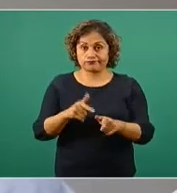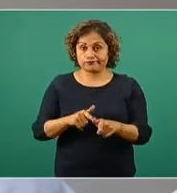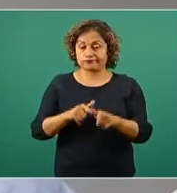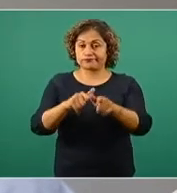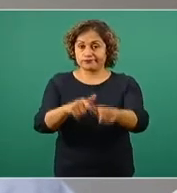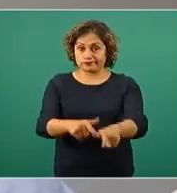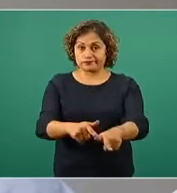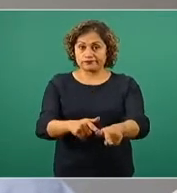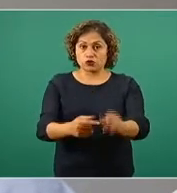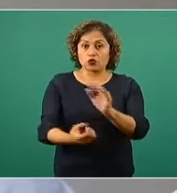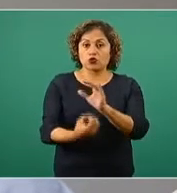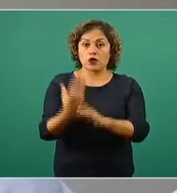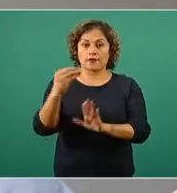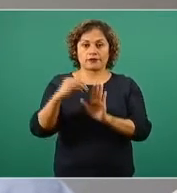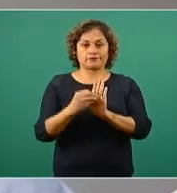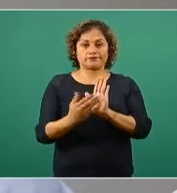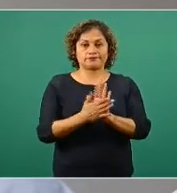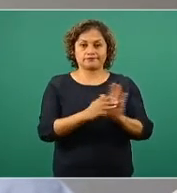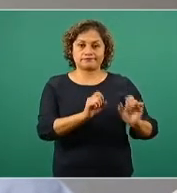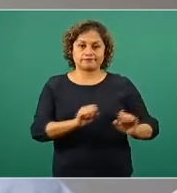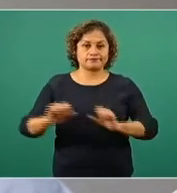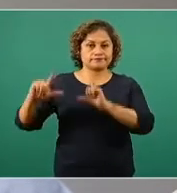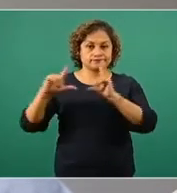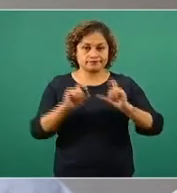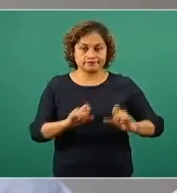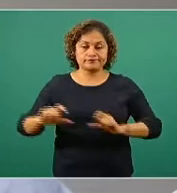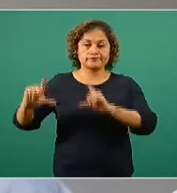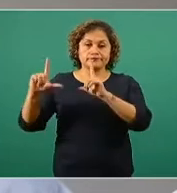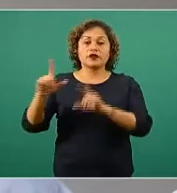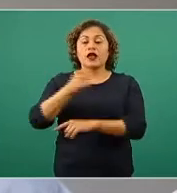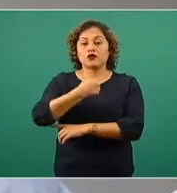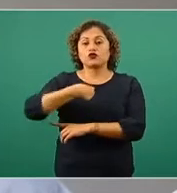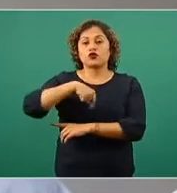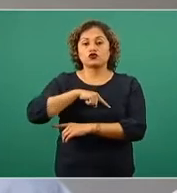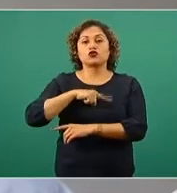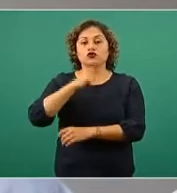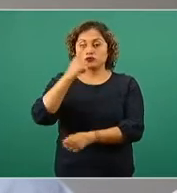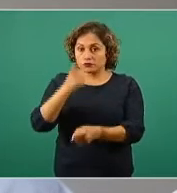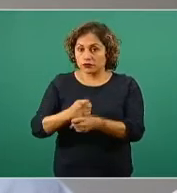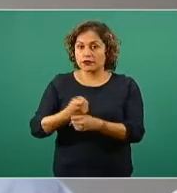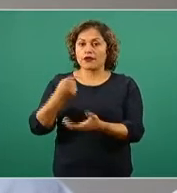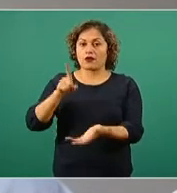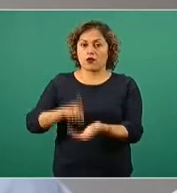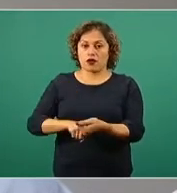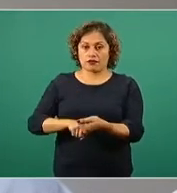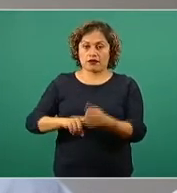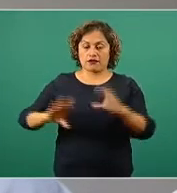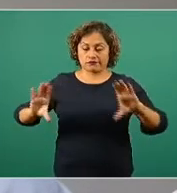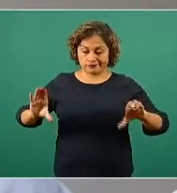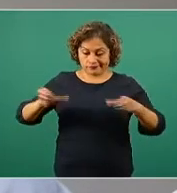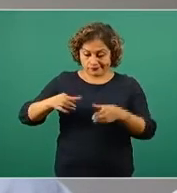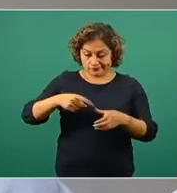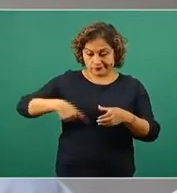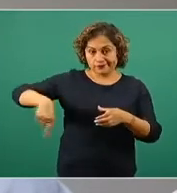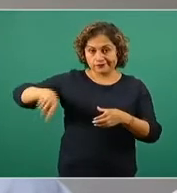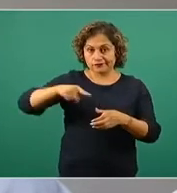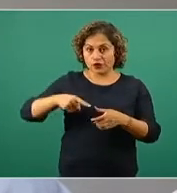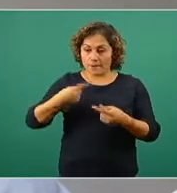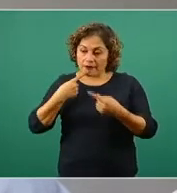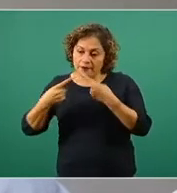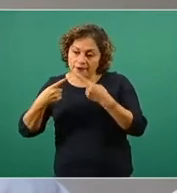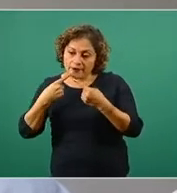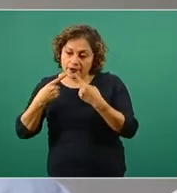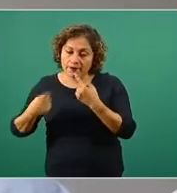actualizando. Lo hacemos hacia el interior para efectos de los directivos que toman